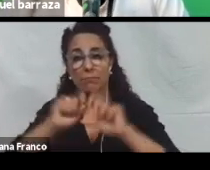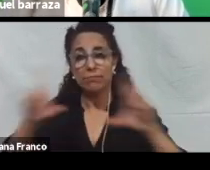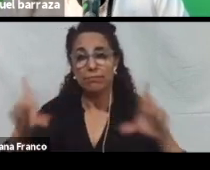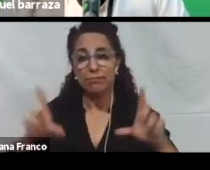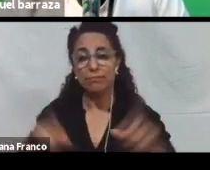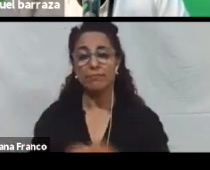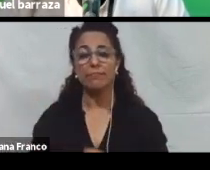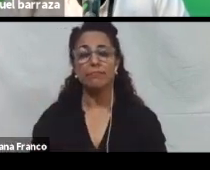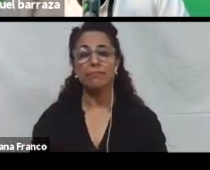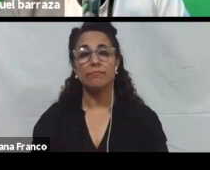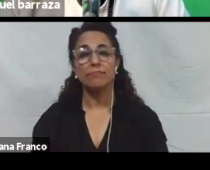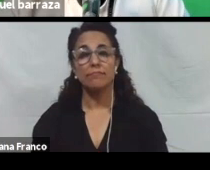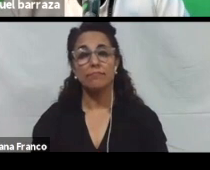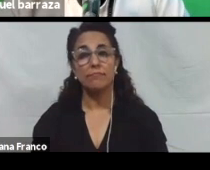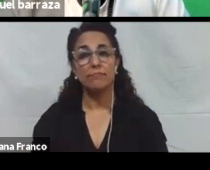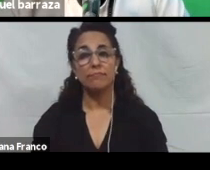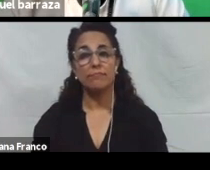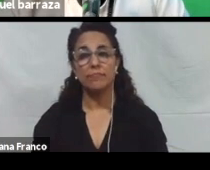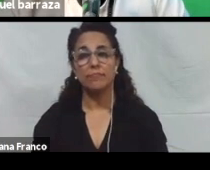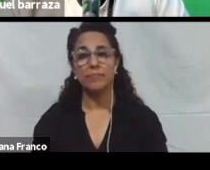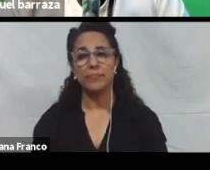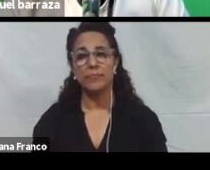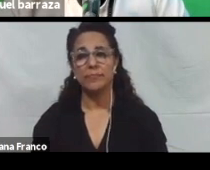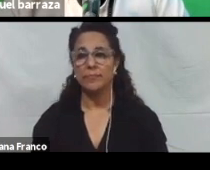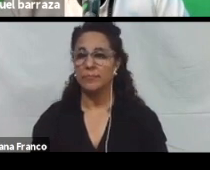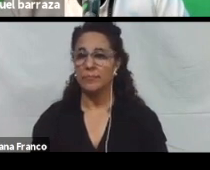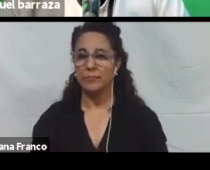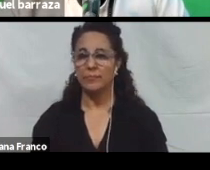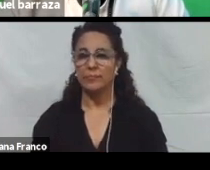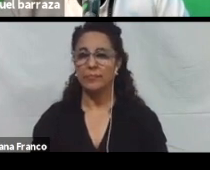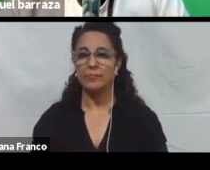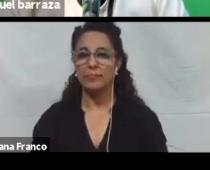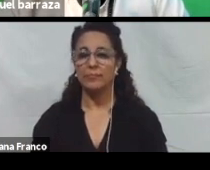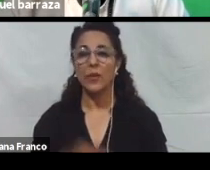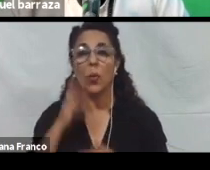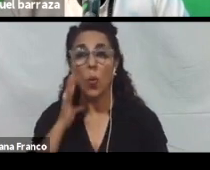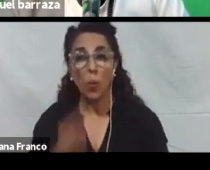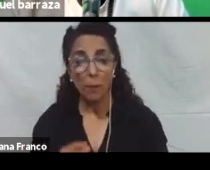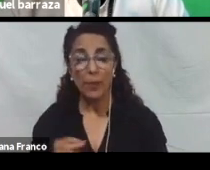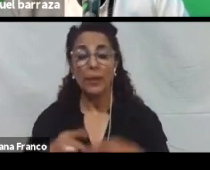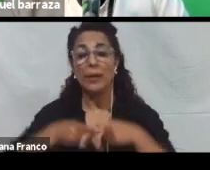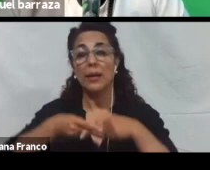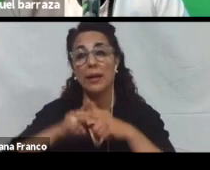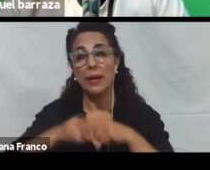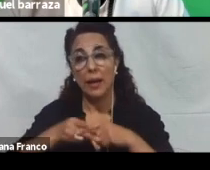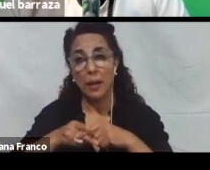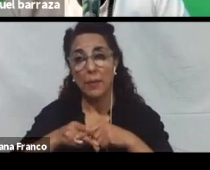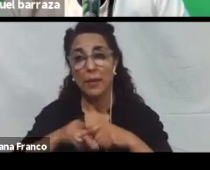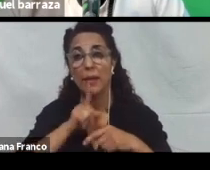Eso dice la primera parte. Lo que tiene que cumplir. Si la herramienta dice que cumple el ataj.